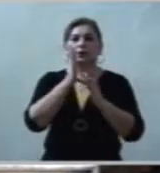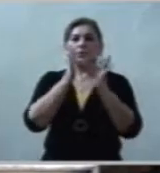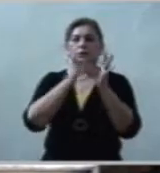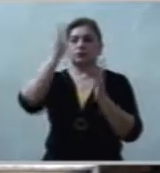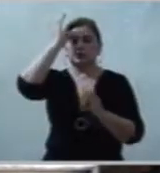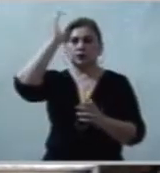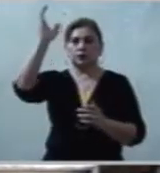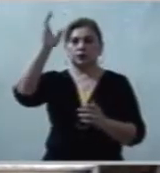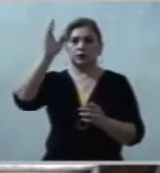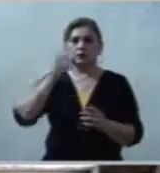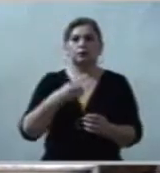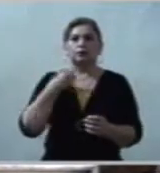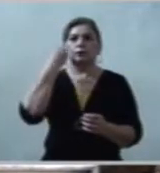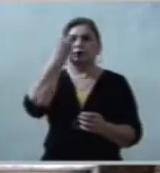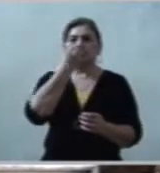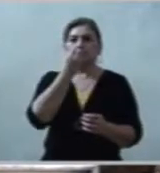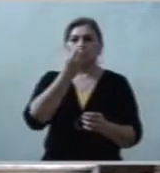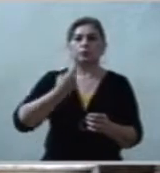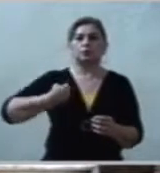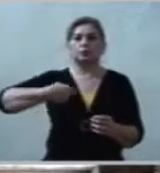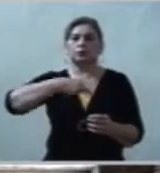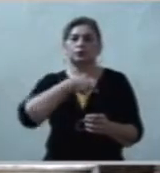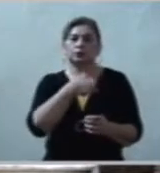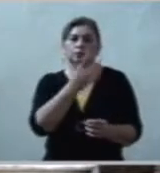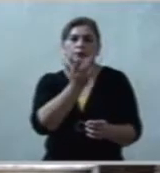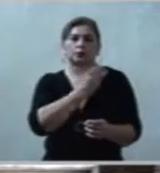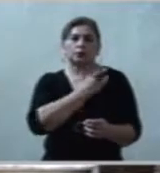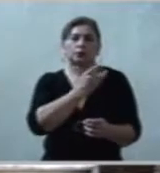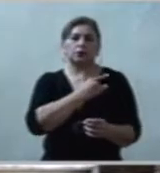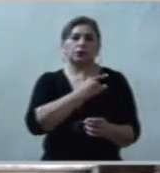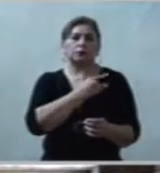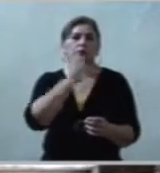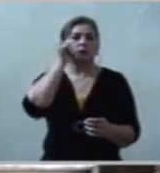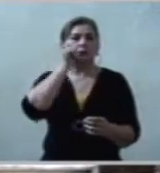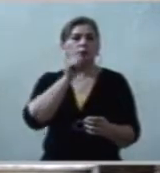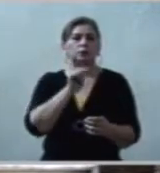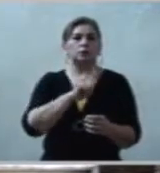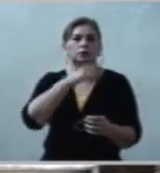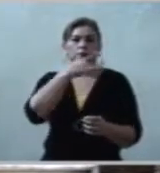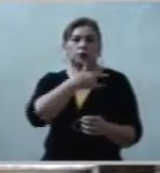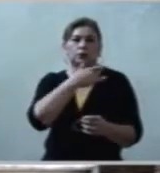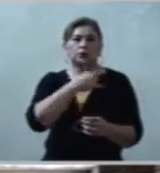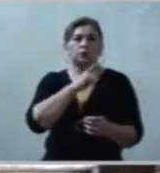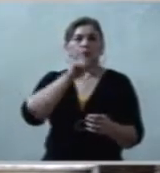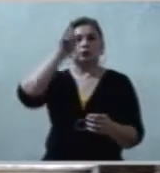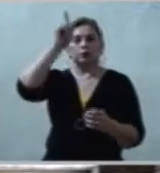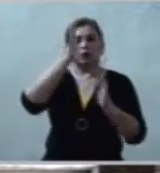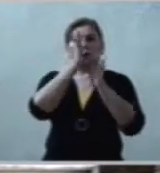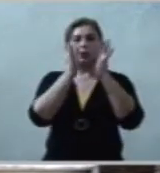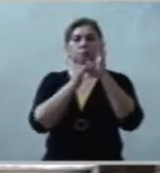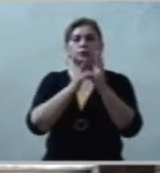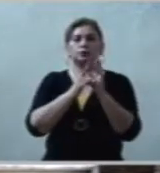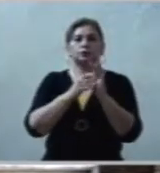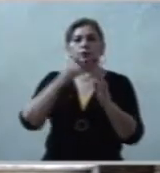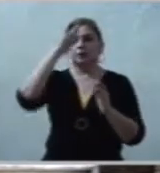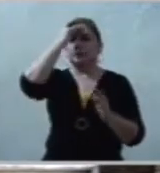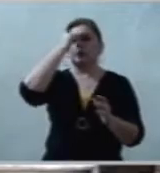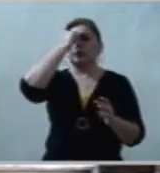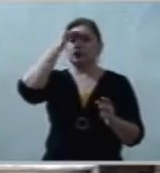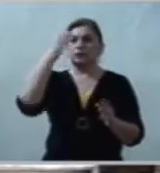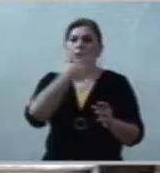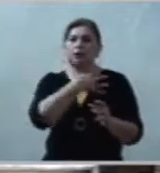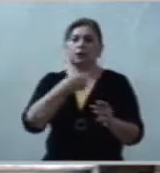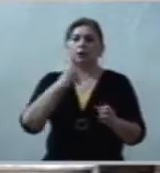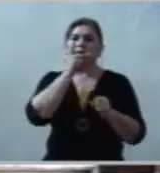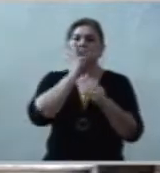Digamos en nuestro corazón, tú eres el Mesías, el Hijo de